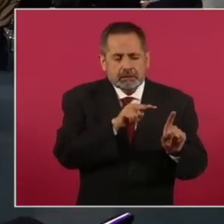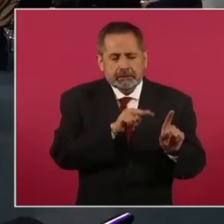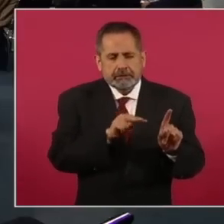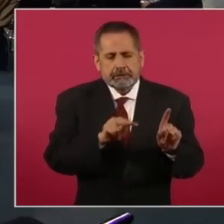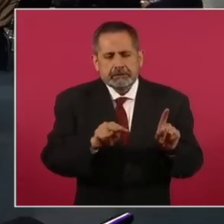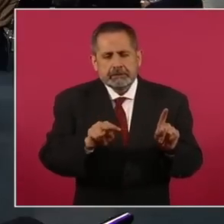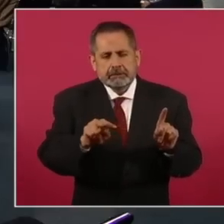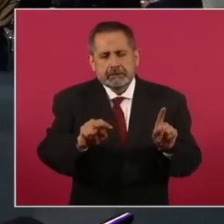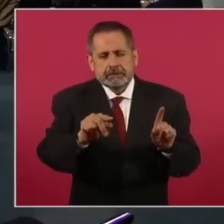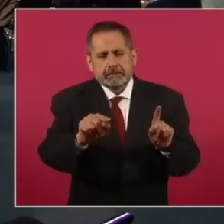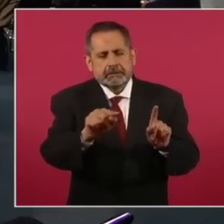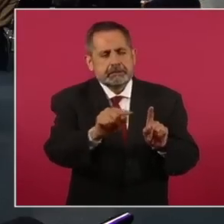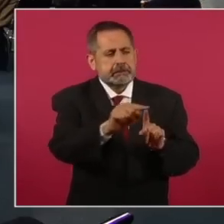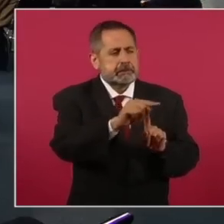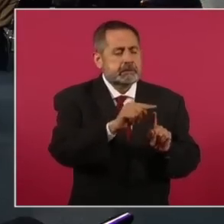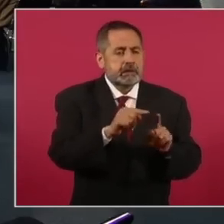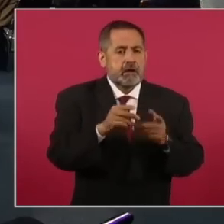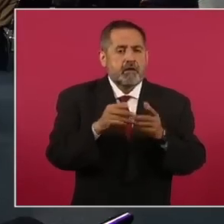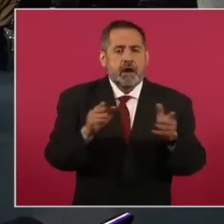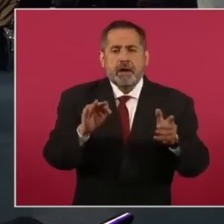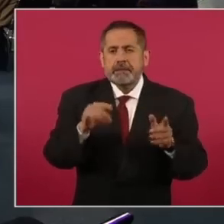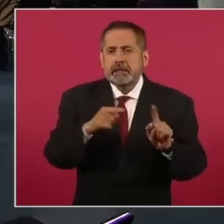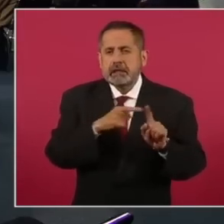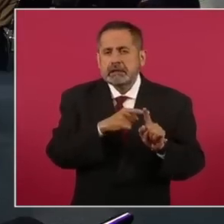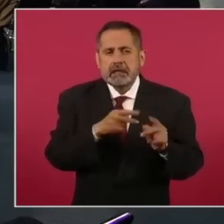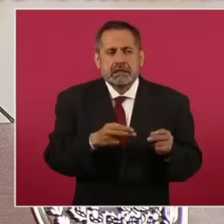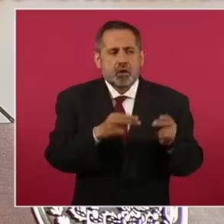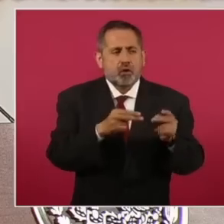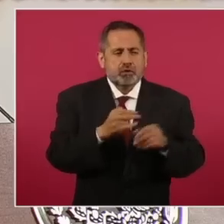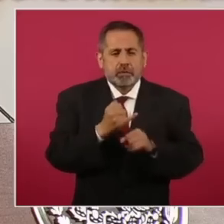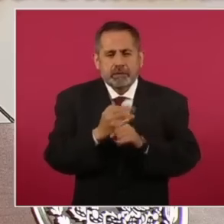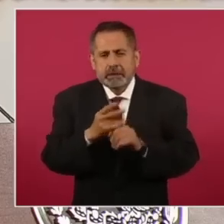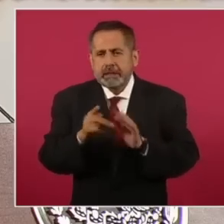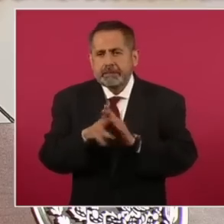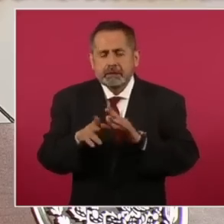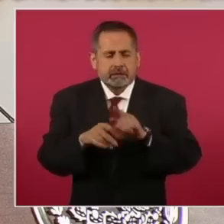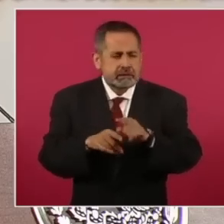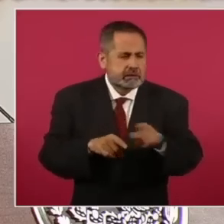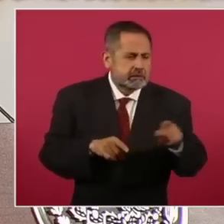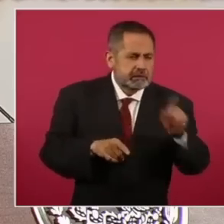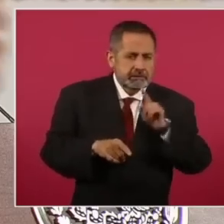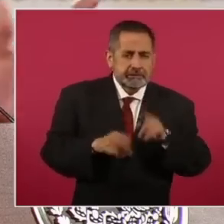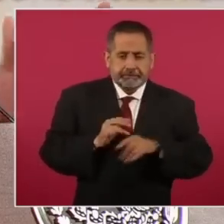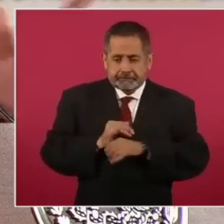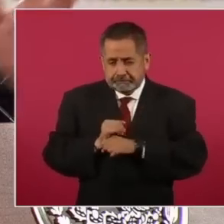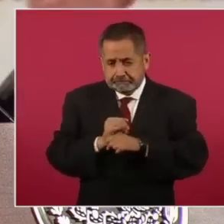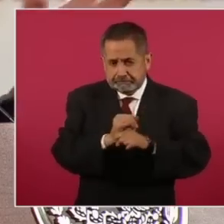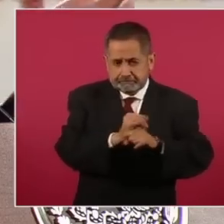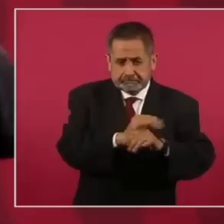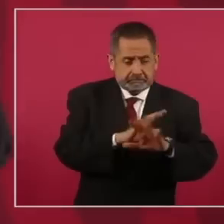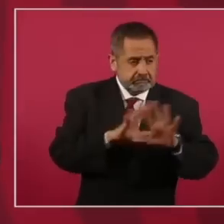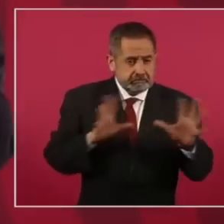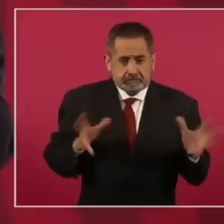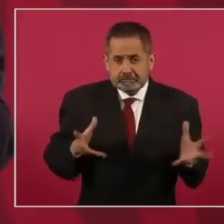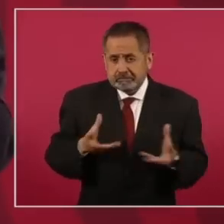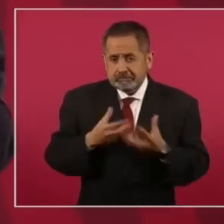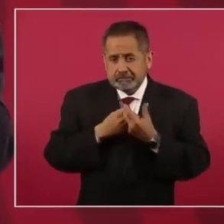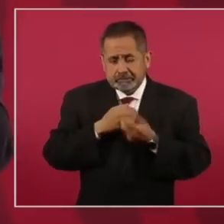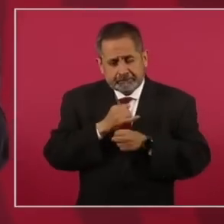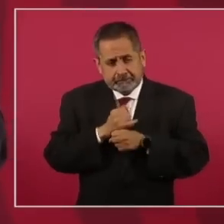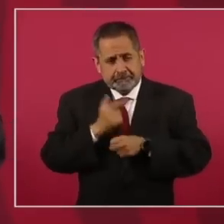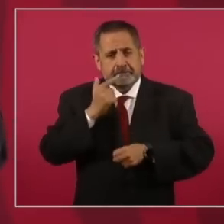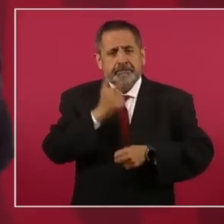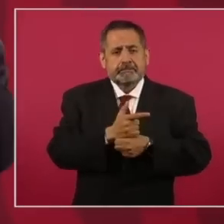que se capta en fuentes abiertas, en internet, la prensa, no sé qué, el mundo de los negocios. Todo lo